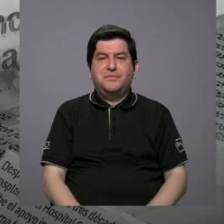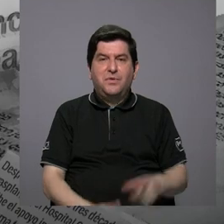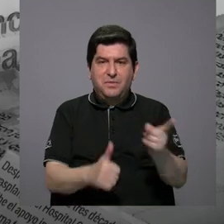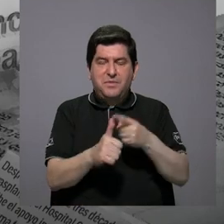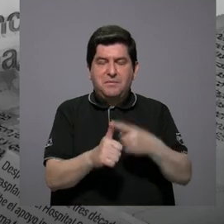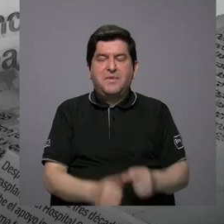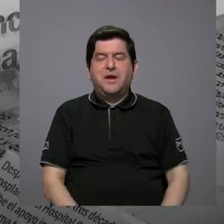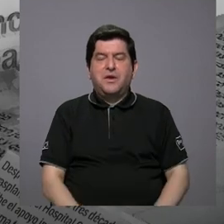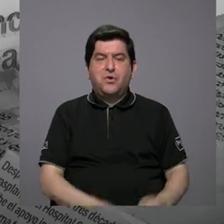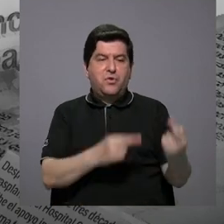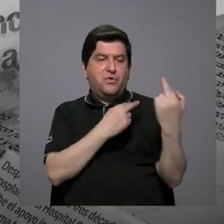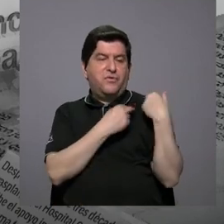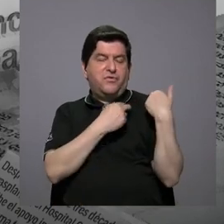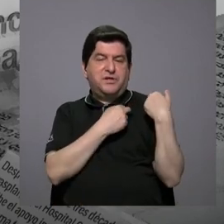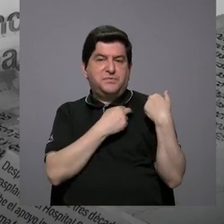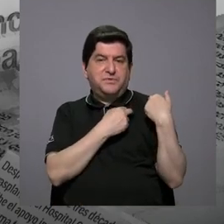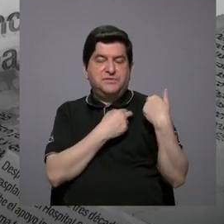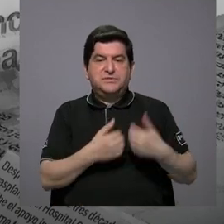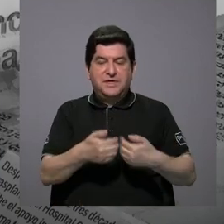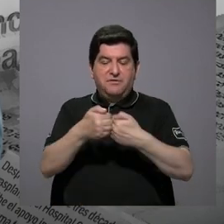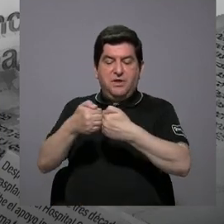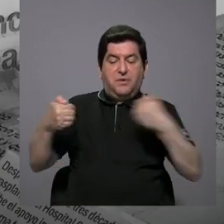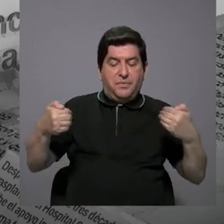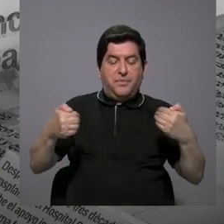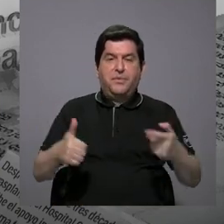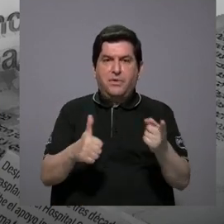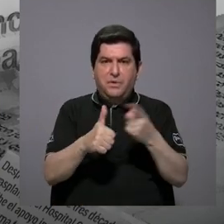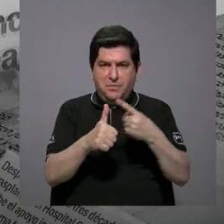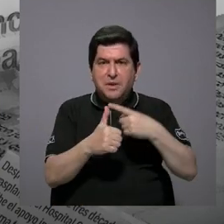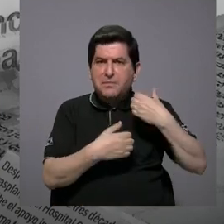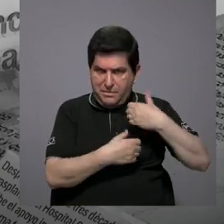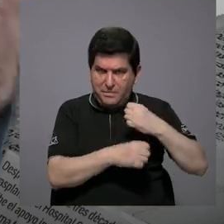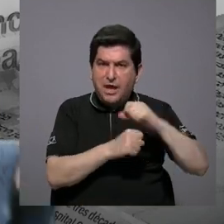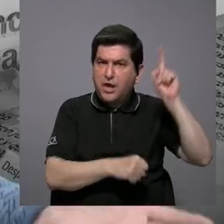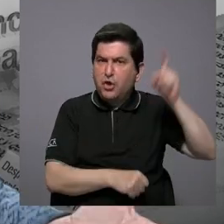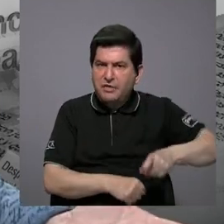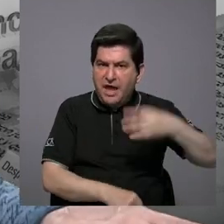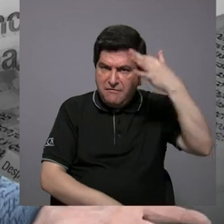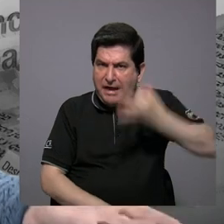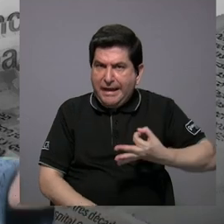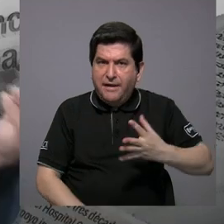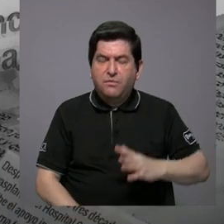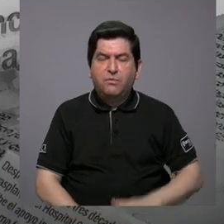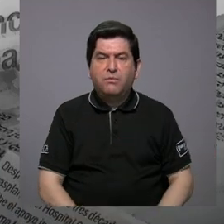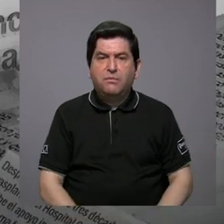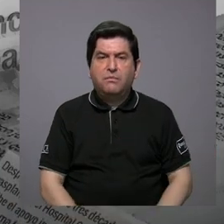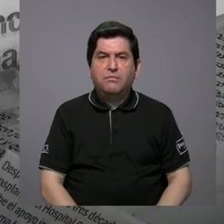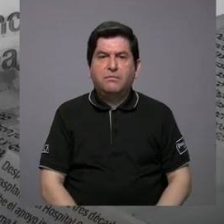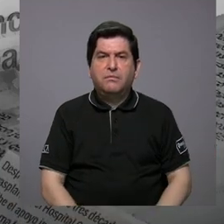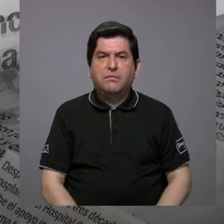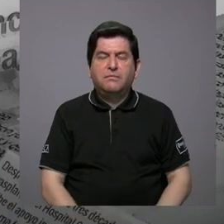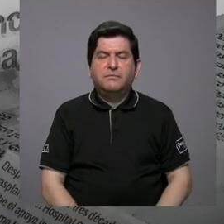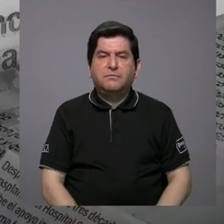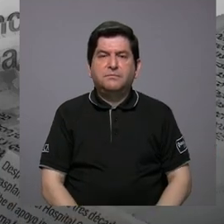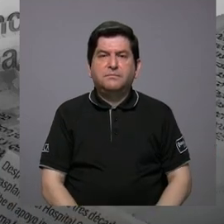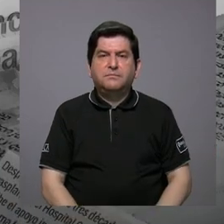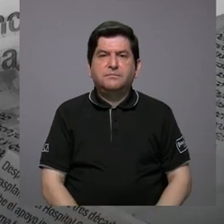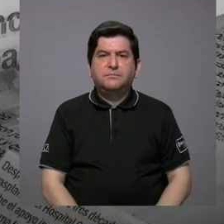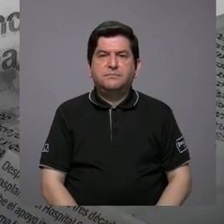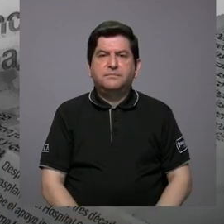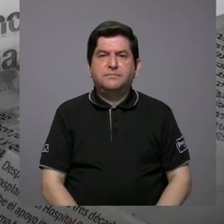responsabilidad que debe ser primera la de las municipalidades, me parece a mí. Y entonces